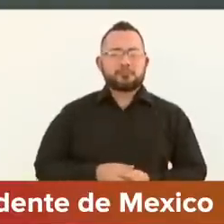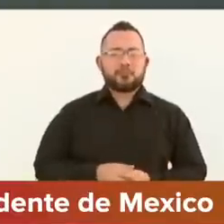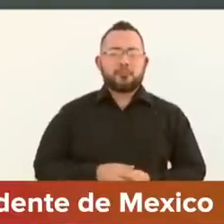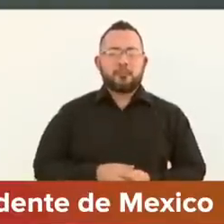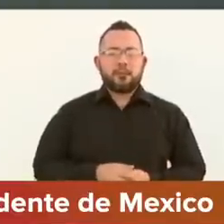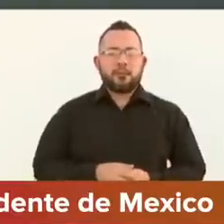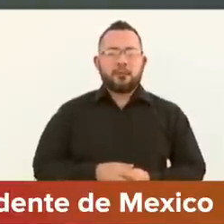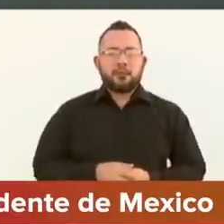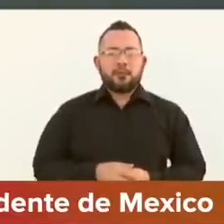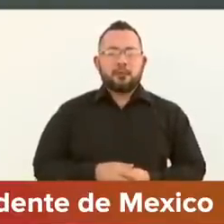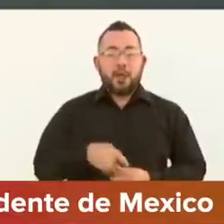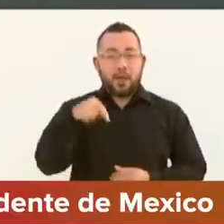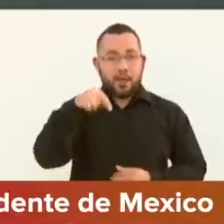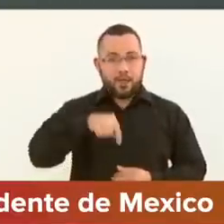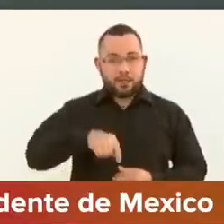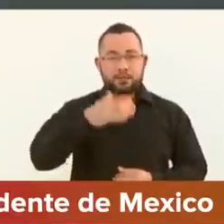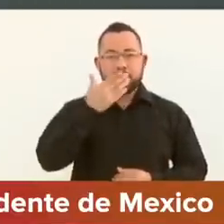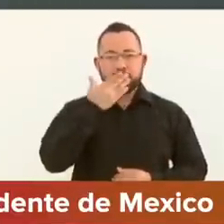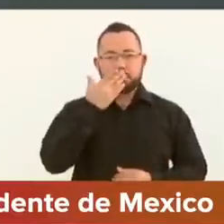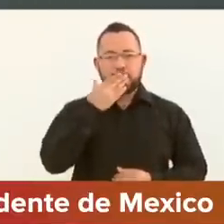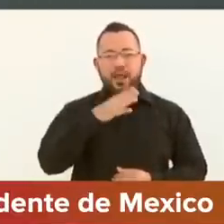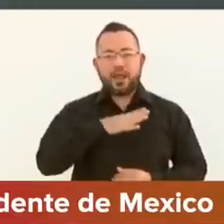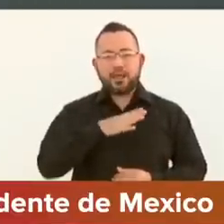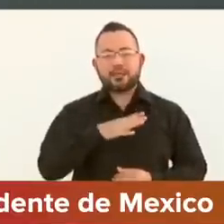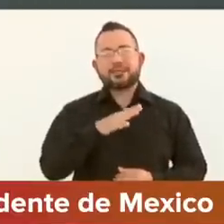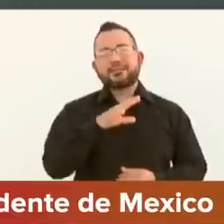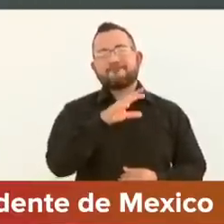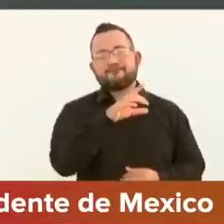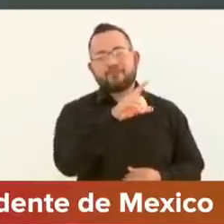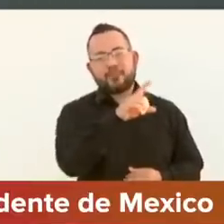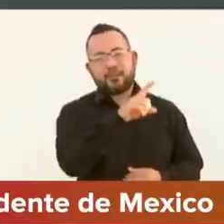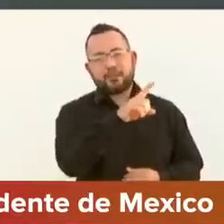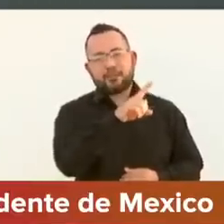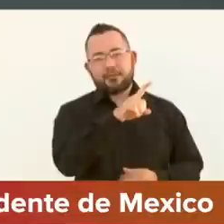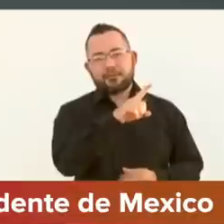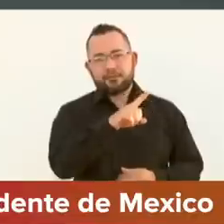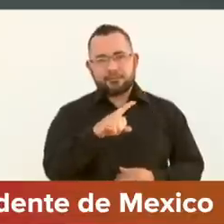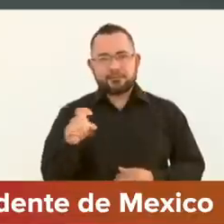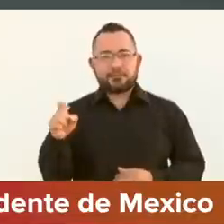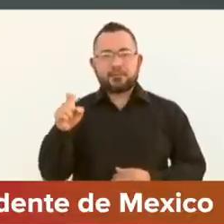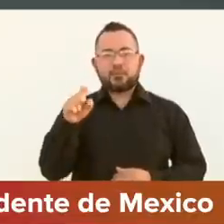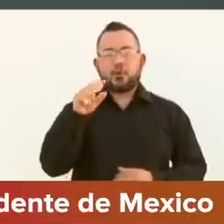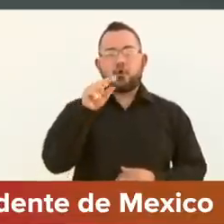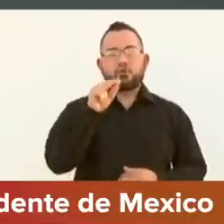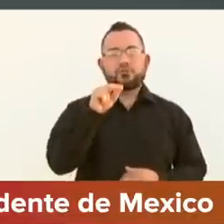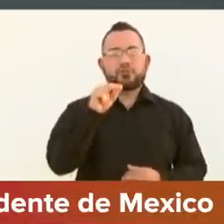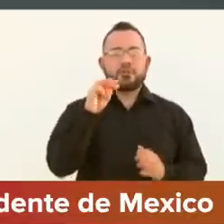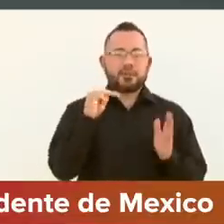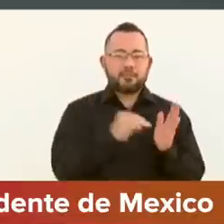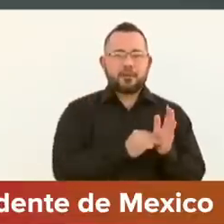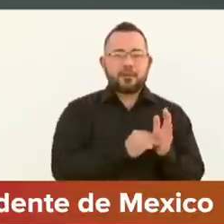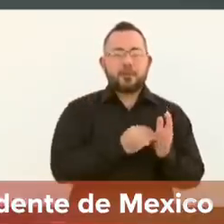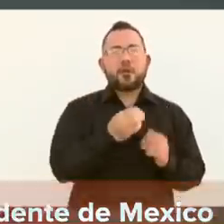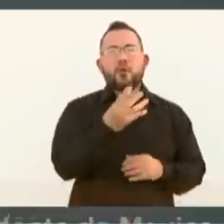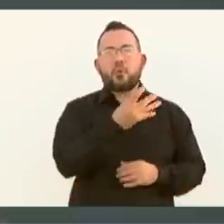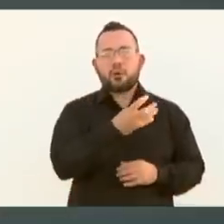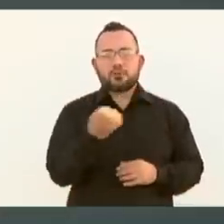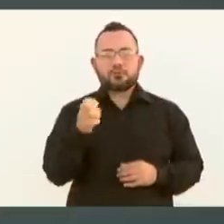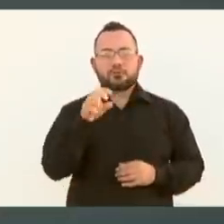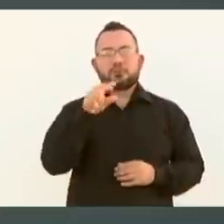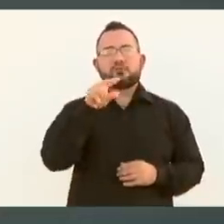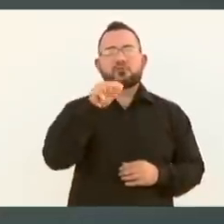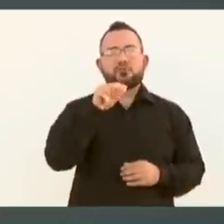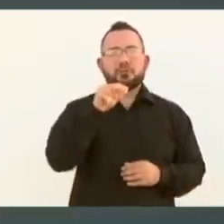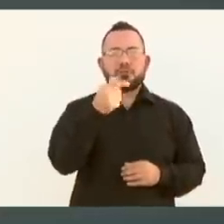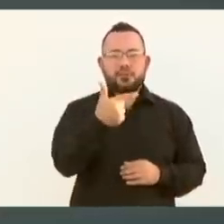hay 180 mil, 487 adultos